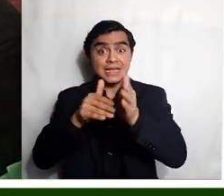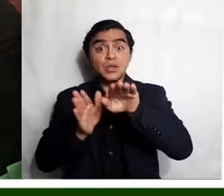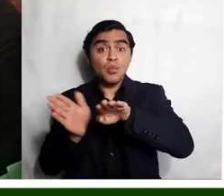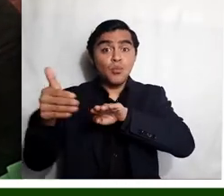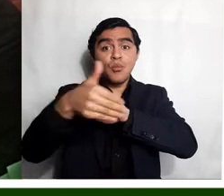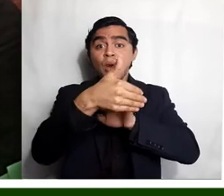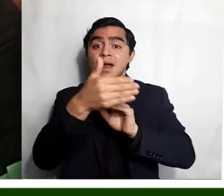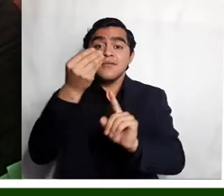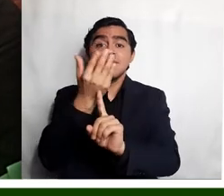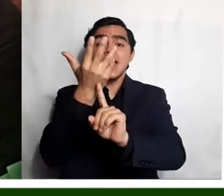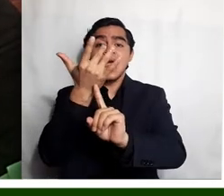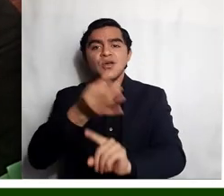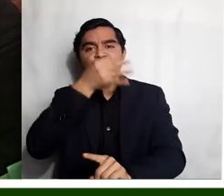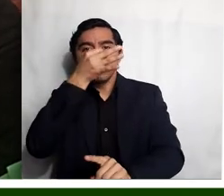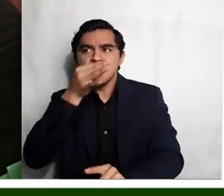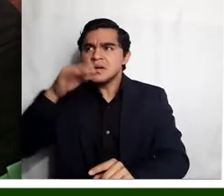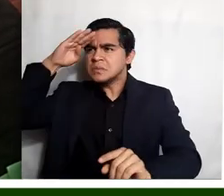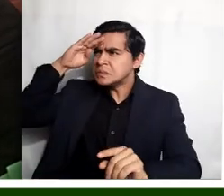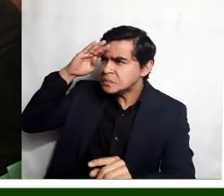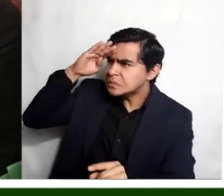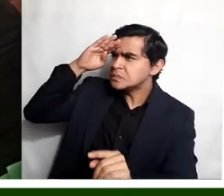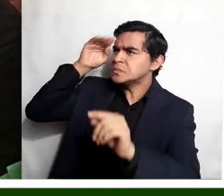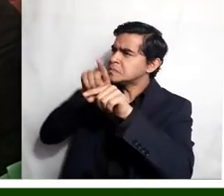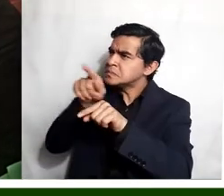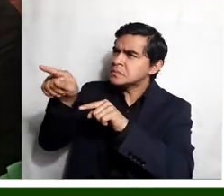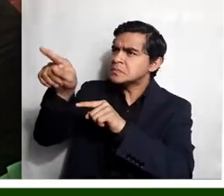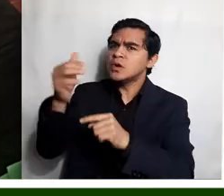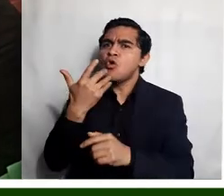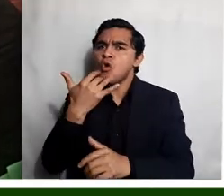en medio